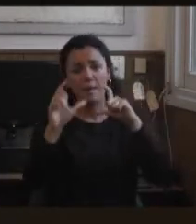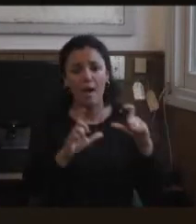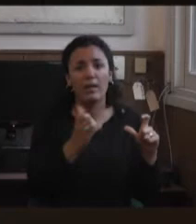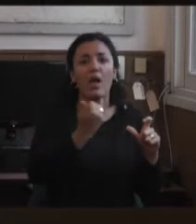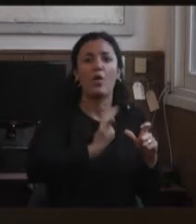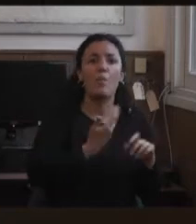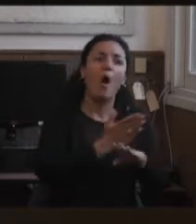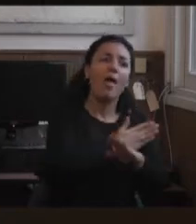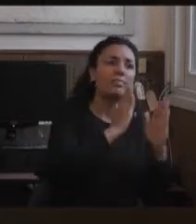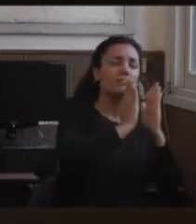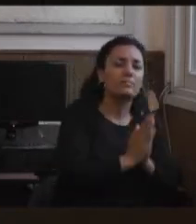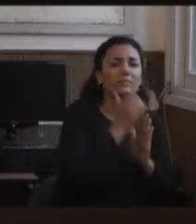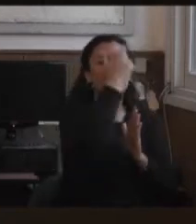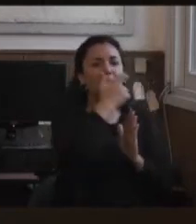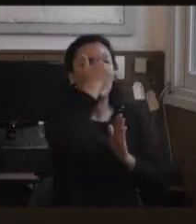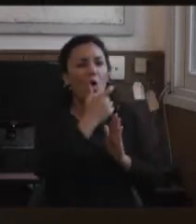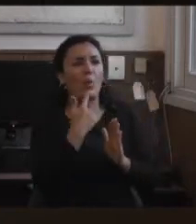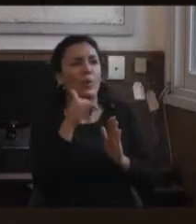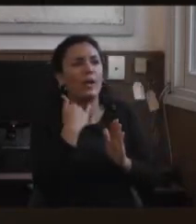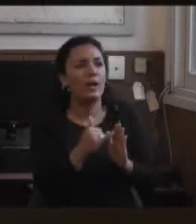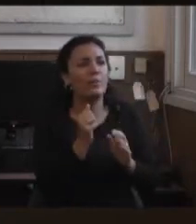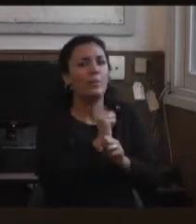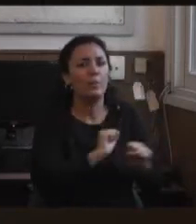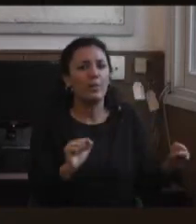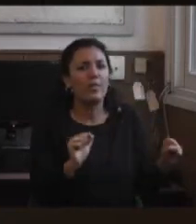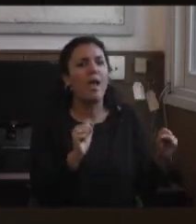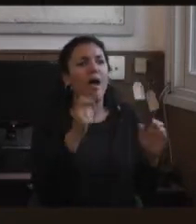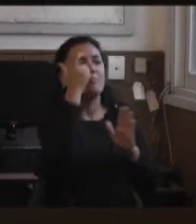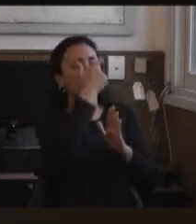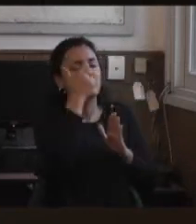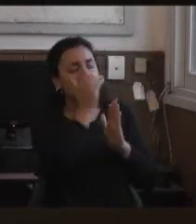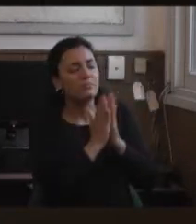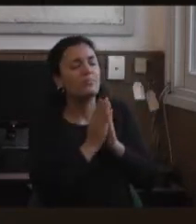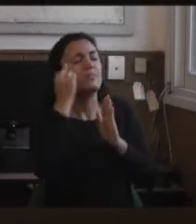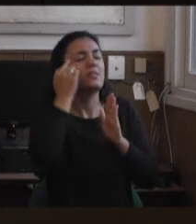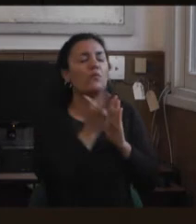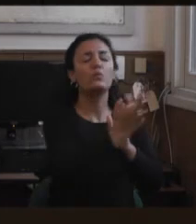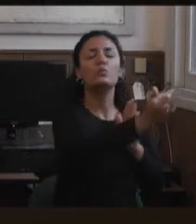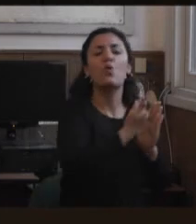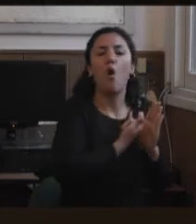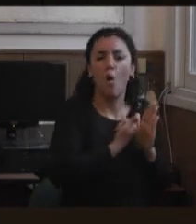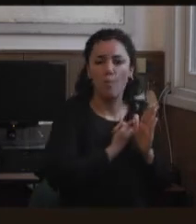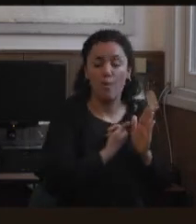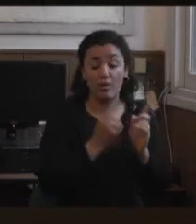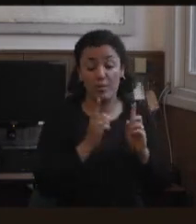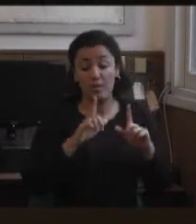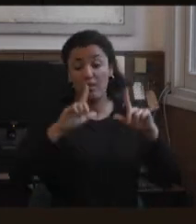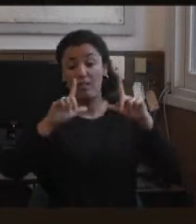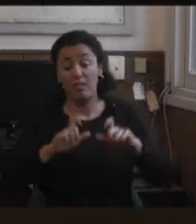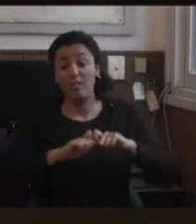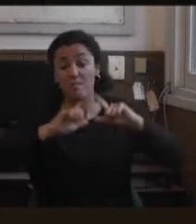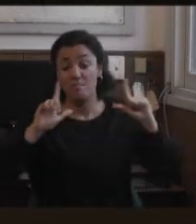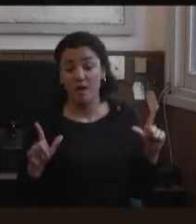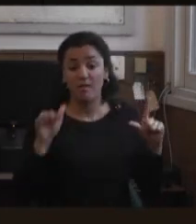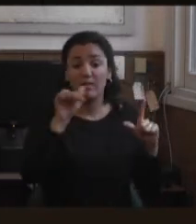oráculo, el que era ciego seguramente iba a descubrir los destinos. La imagen de que una persona con discapacidad siempre está